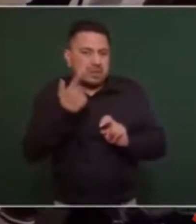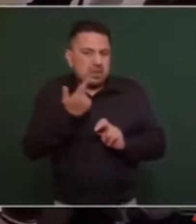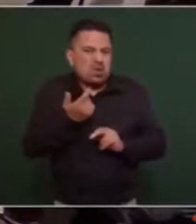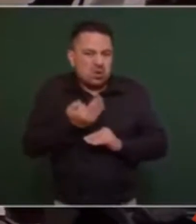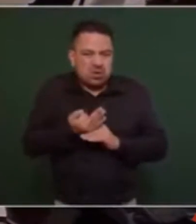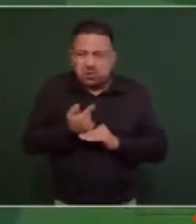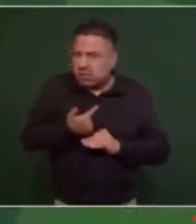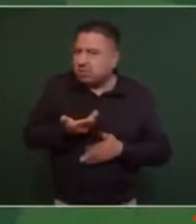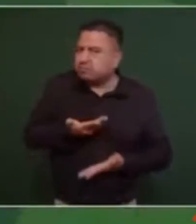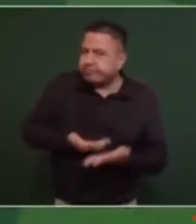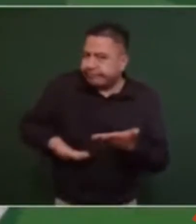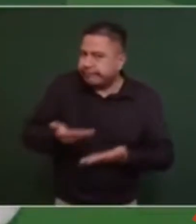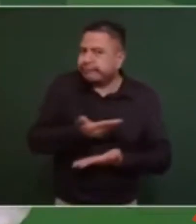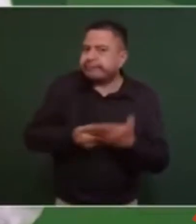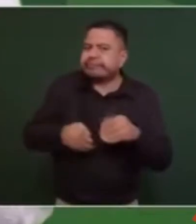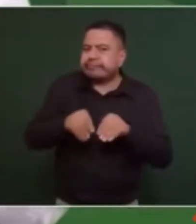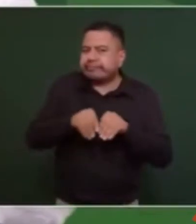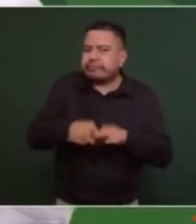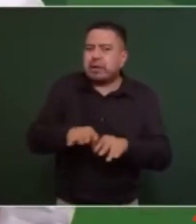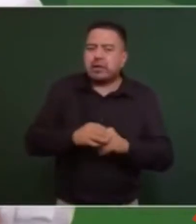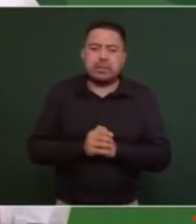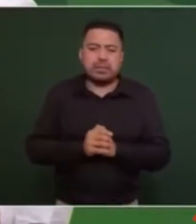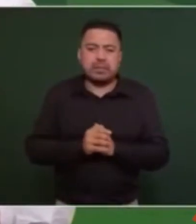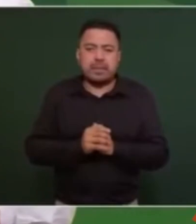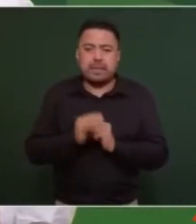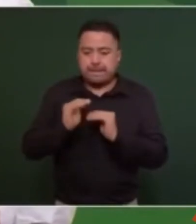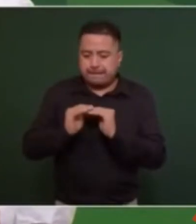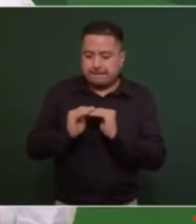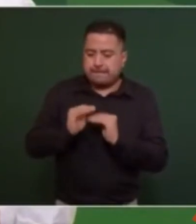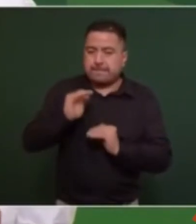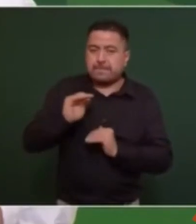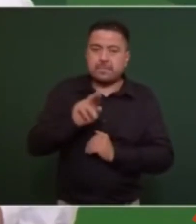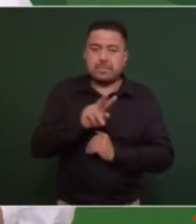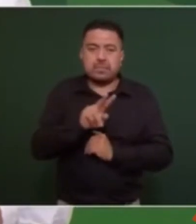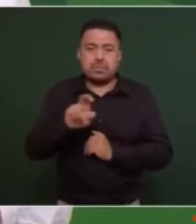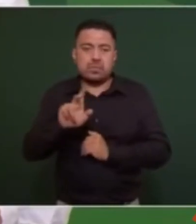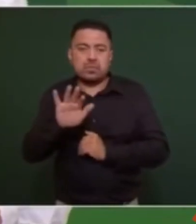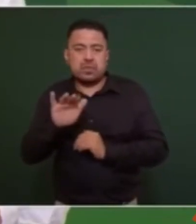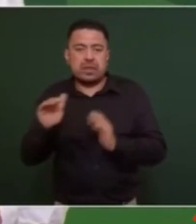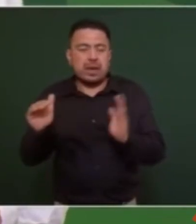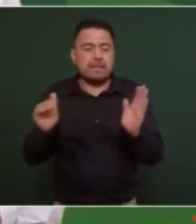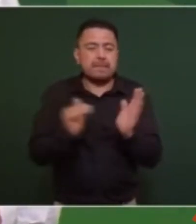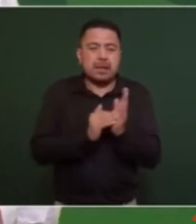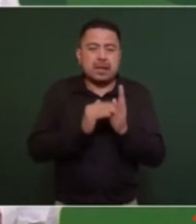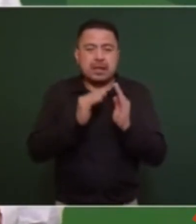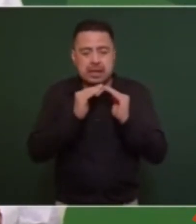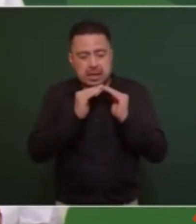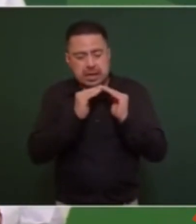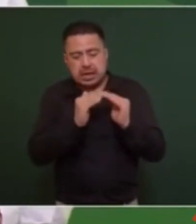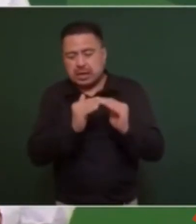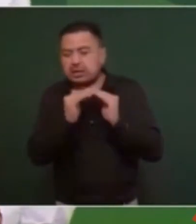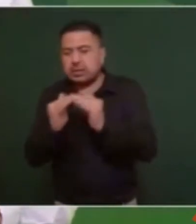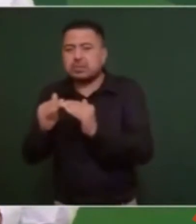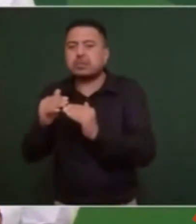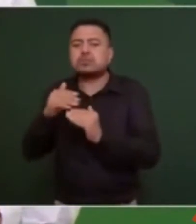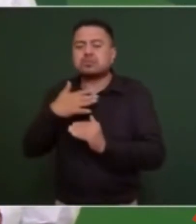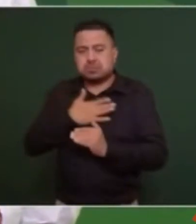si son más de 250 mil viviendas vamos a entregar